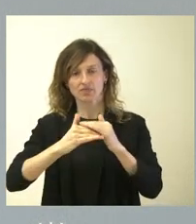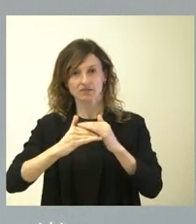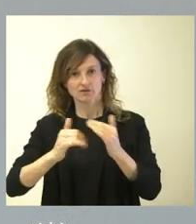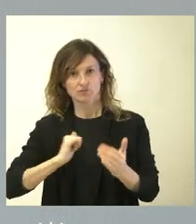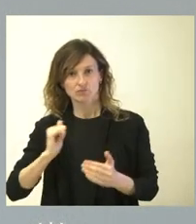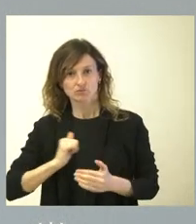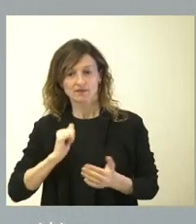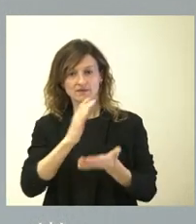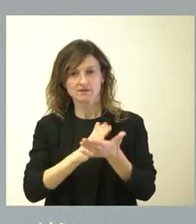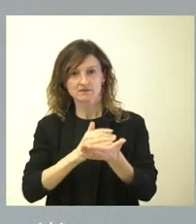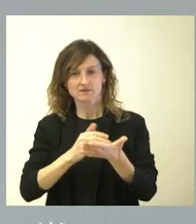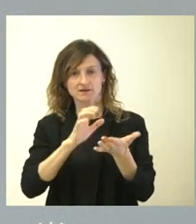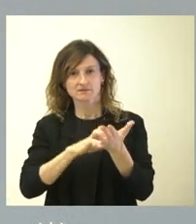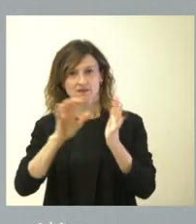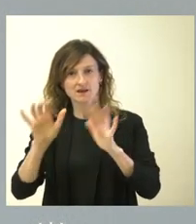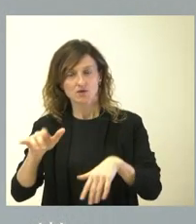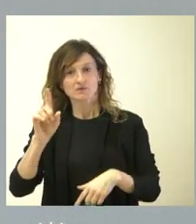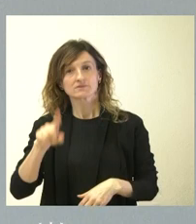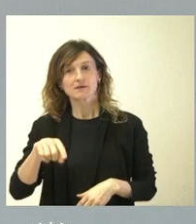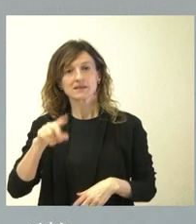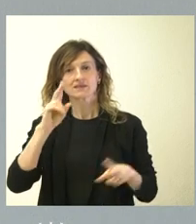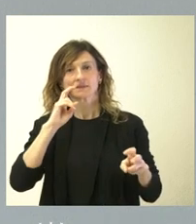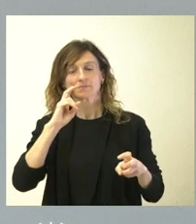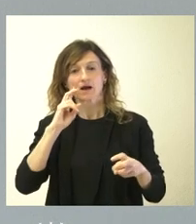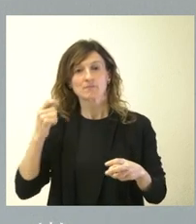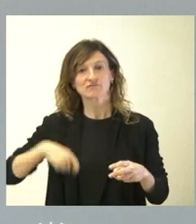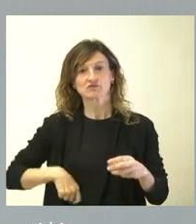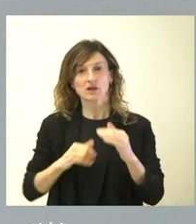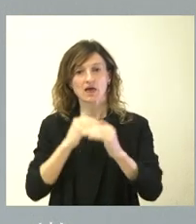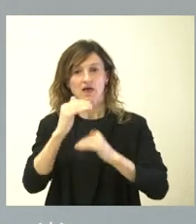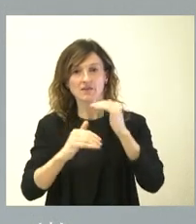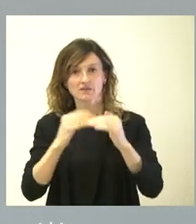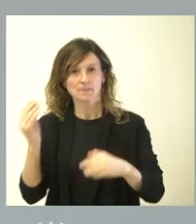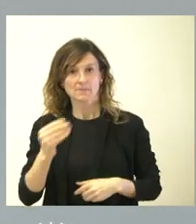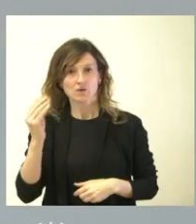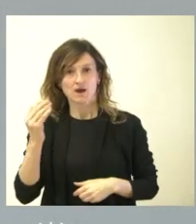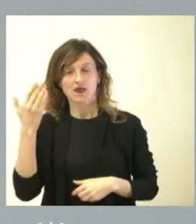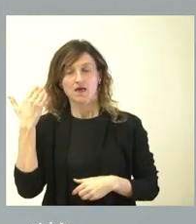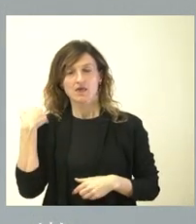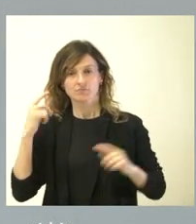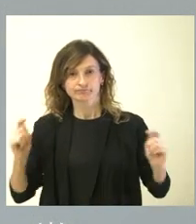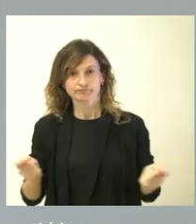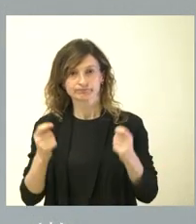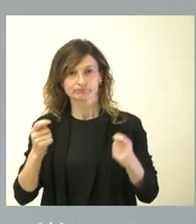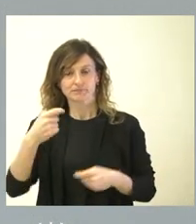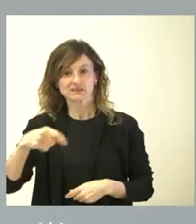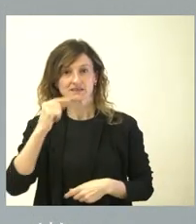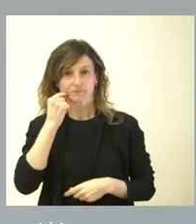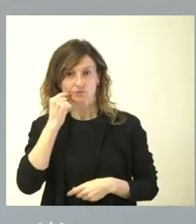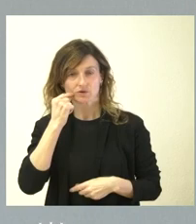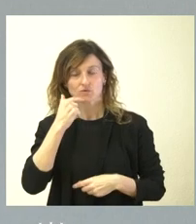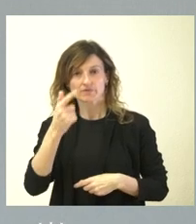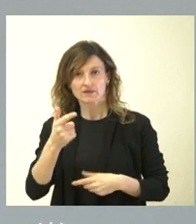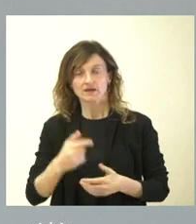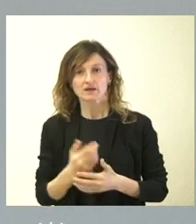en esta comunidad autónoma, mejorar los ascentes profesionales de las mujeres. Y así lo manifestó el presidente de la Junta de Castilla en nombre del Gobierno de